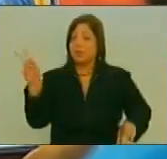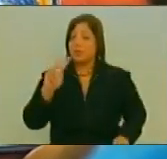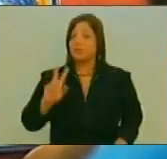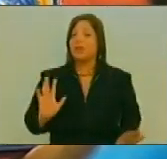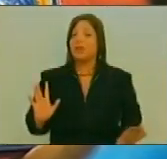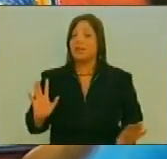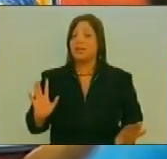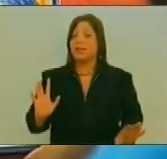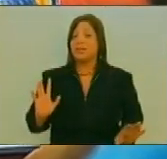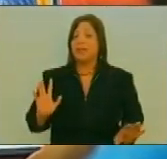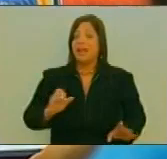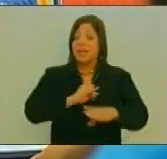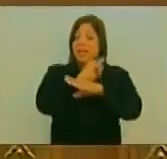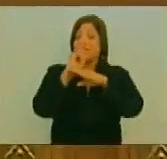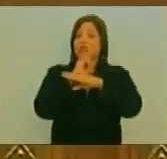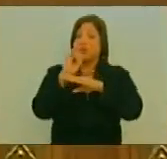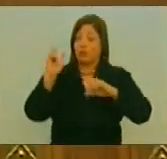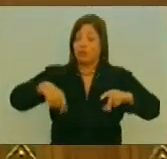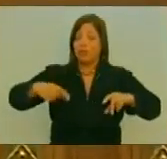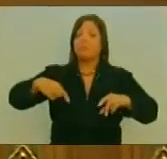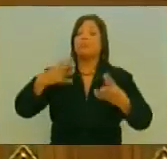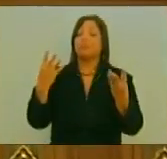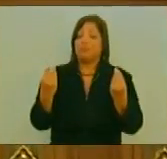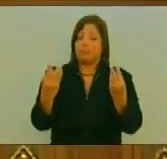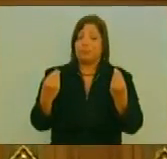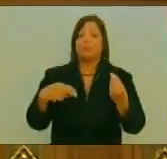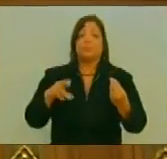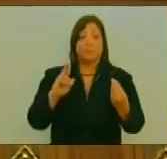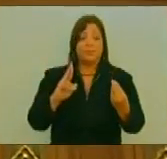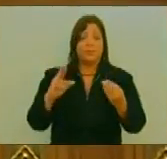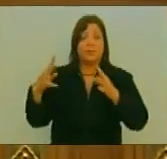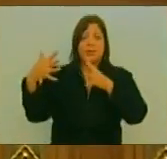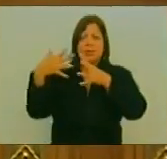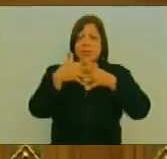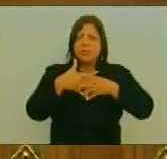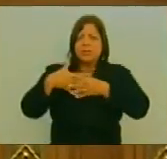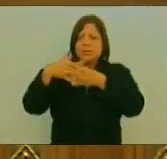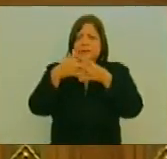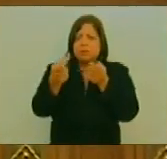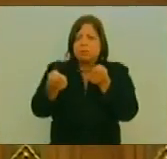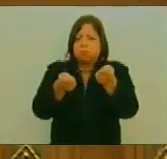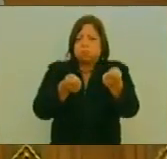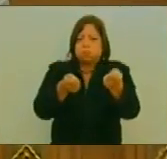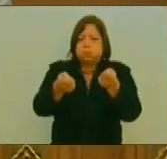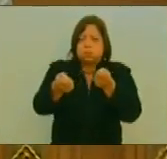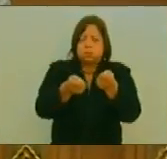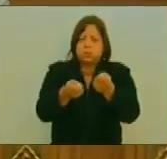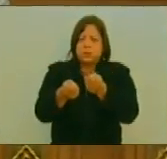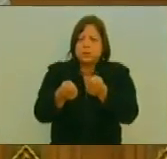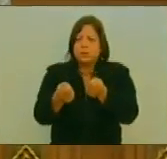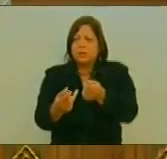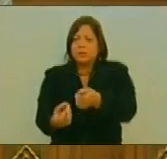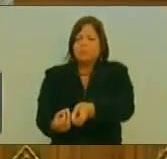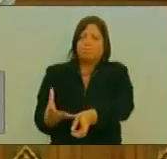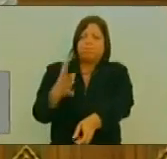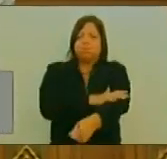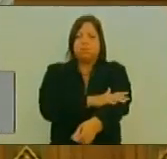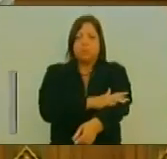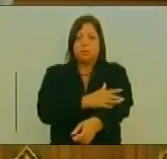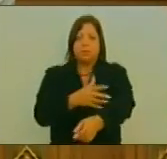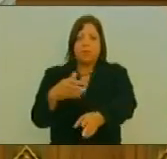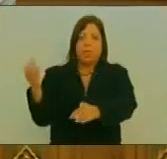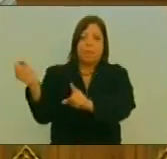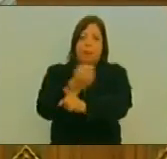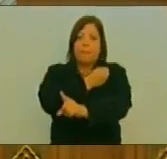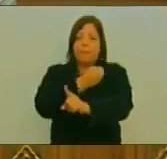A nuestras instituciones Repubblicanas El imperialismo Ciertamente Ciertamente ha identificado Que para volver